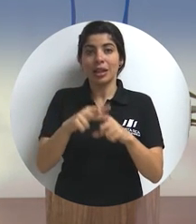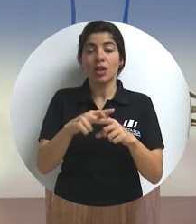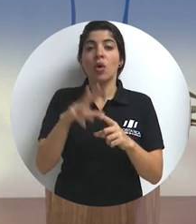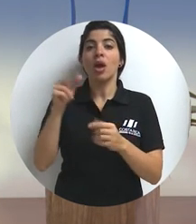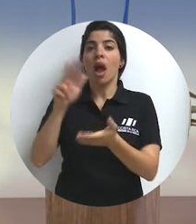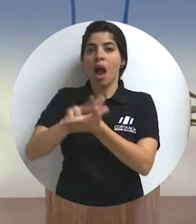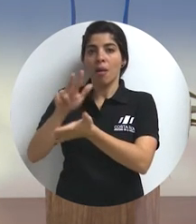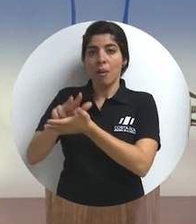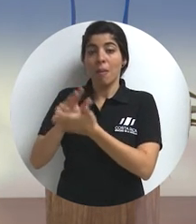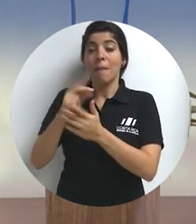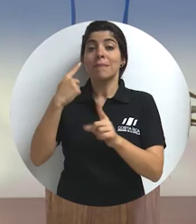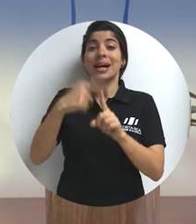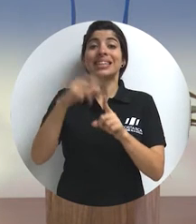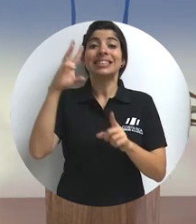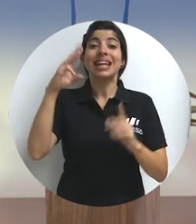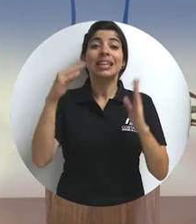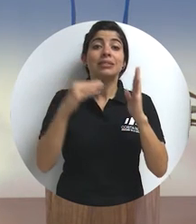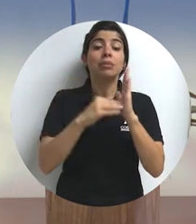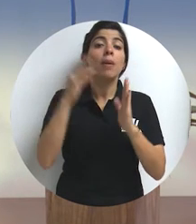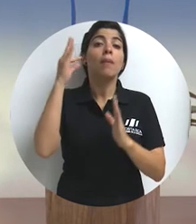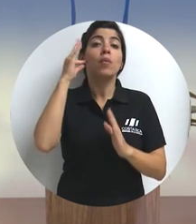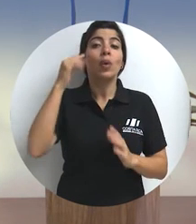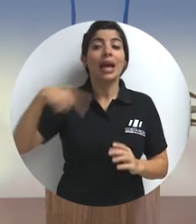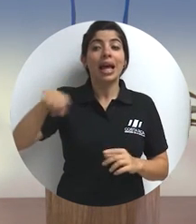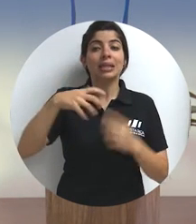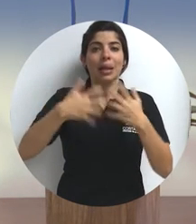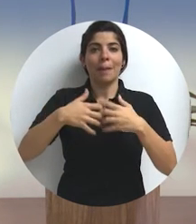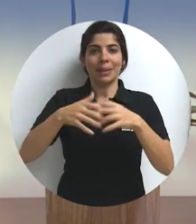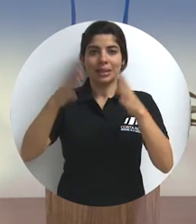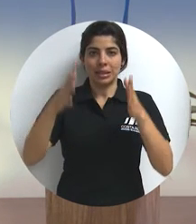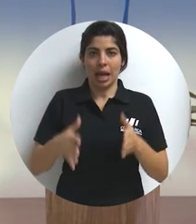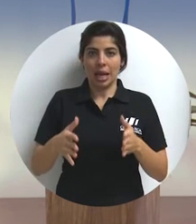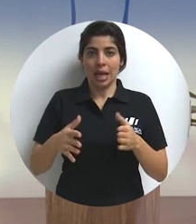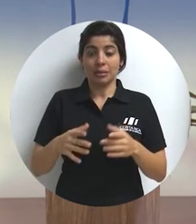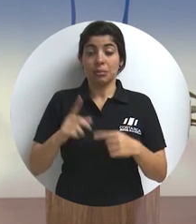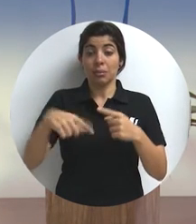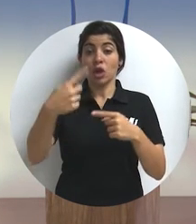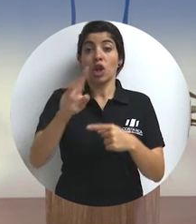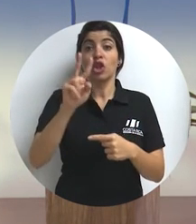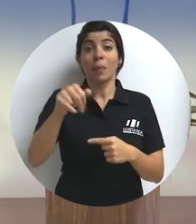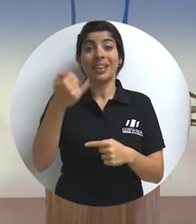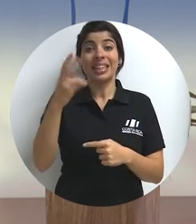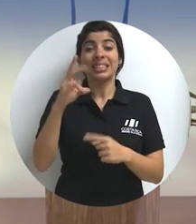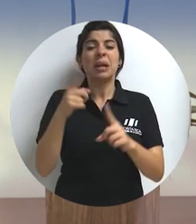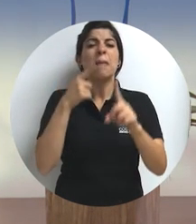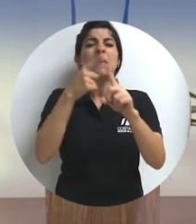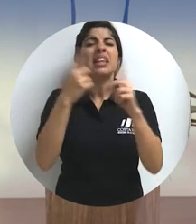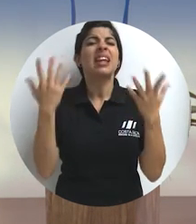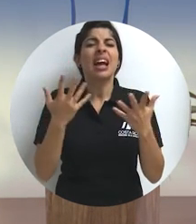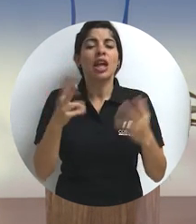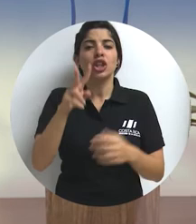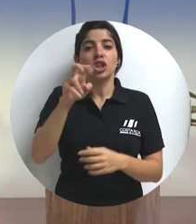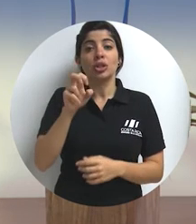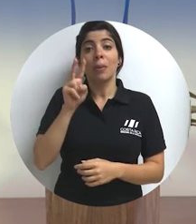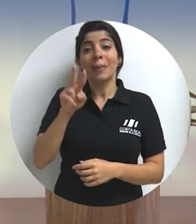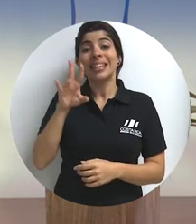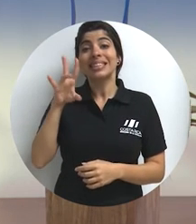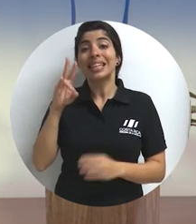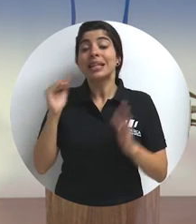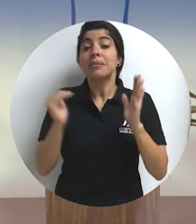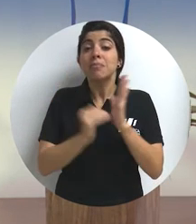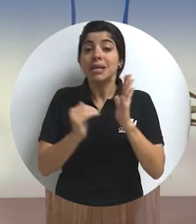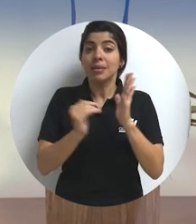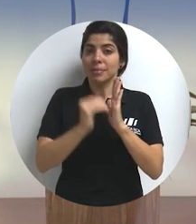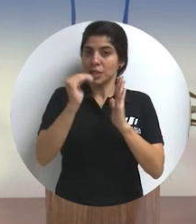avales y 6 mil mujeres empresarias. Meta para el 2017 es de 227